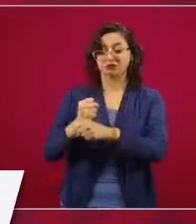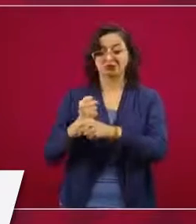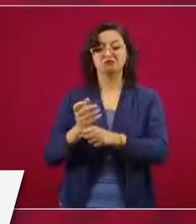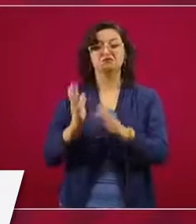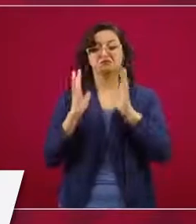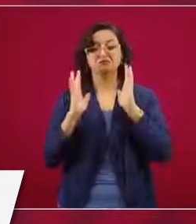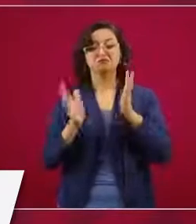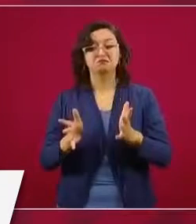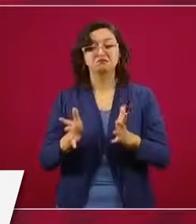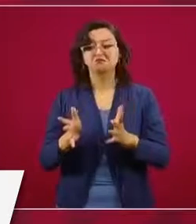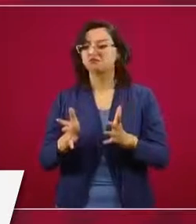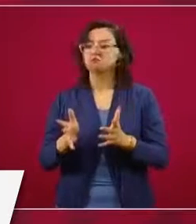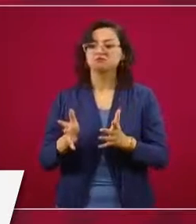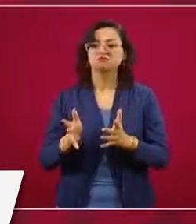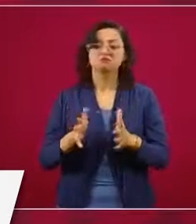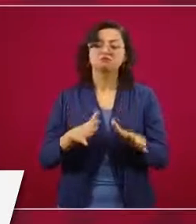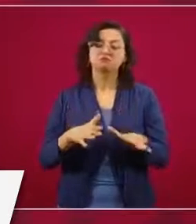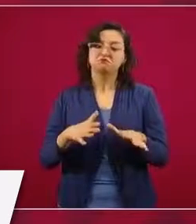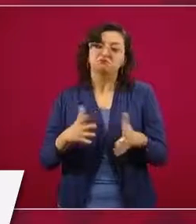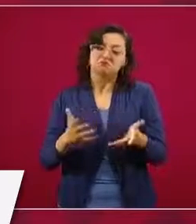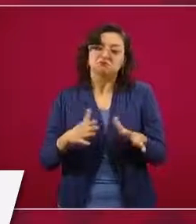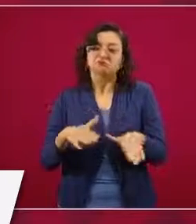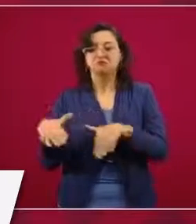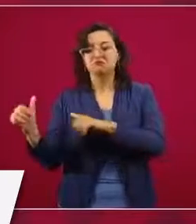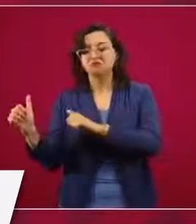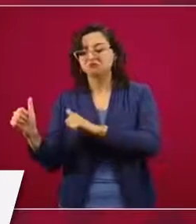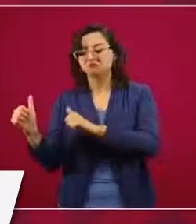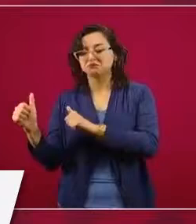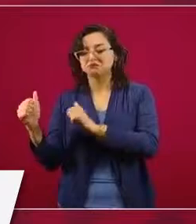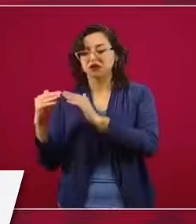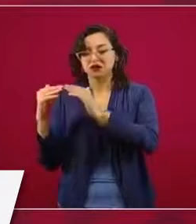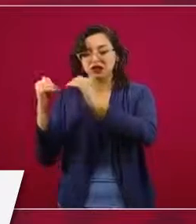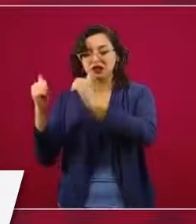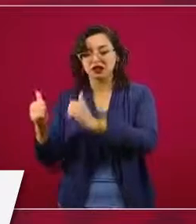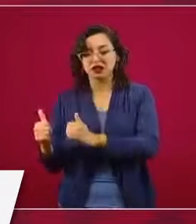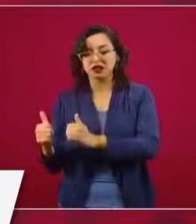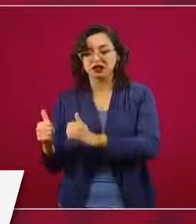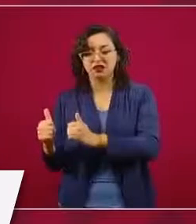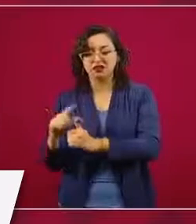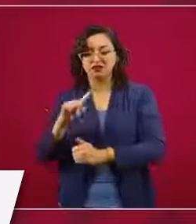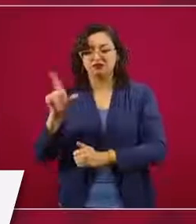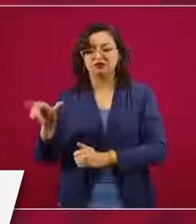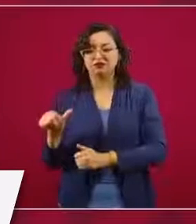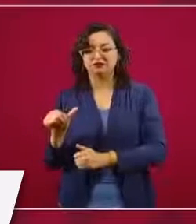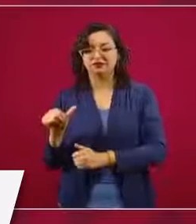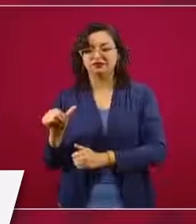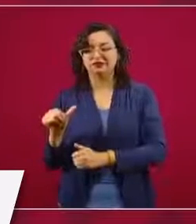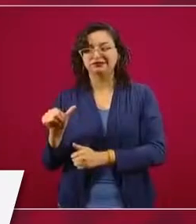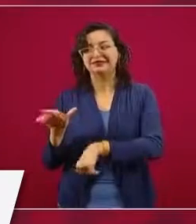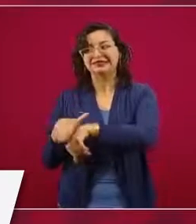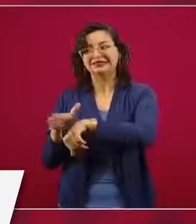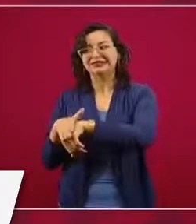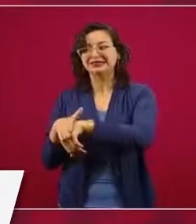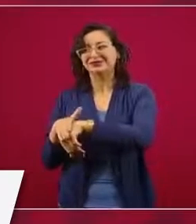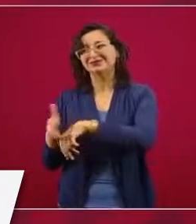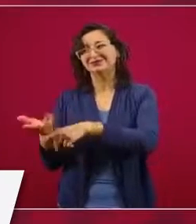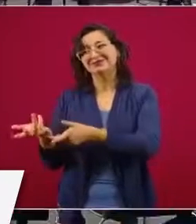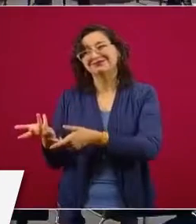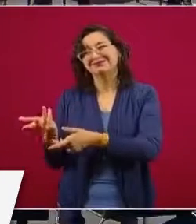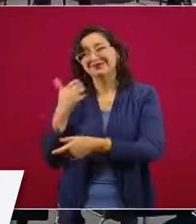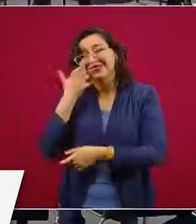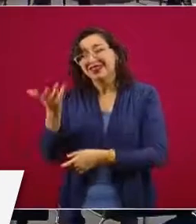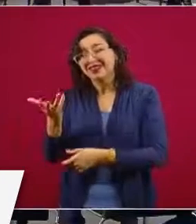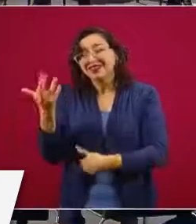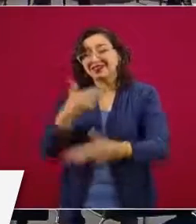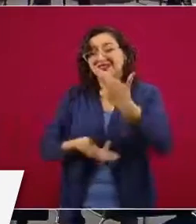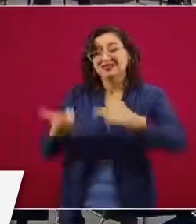y se retiran. Y luego les hacemos un llamado para que voluntariamente